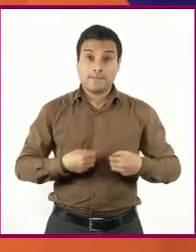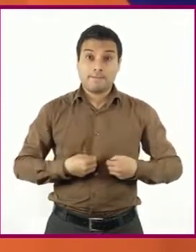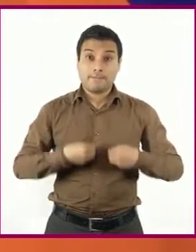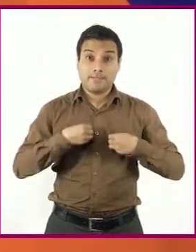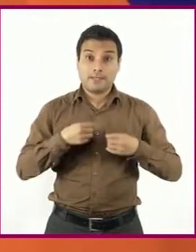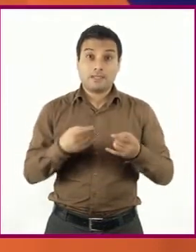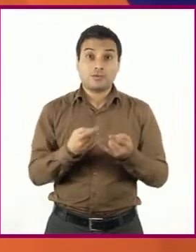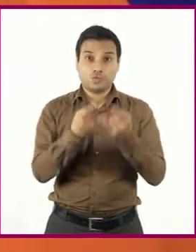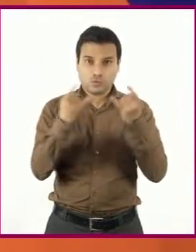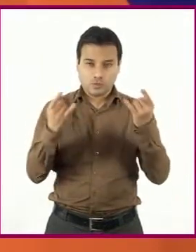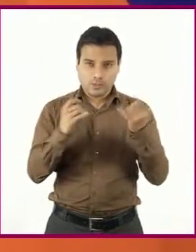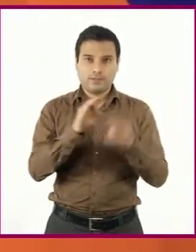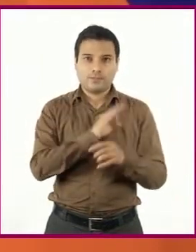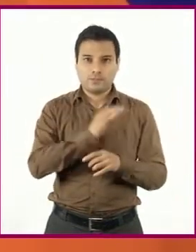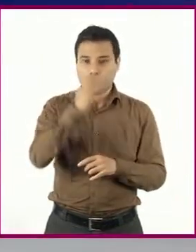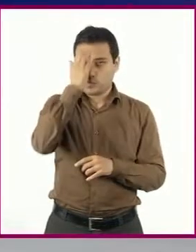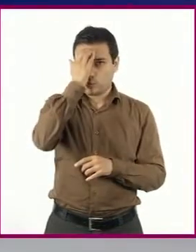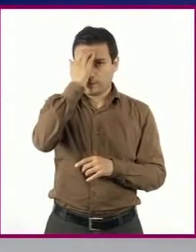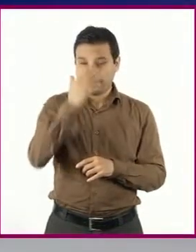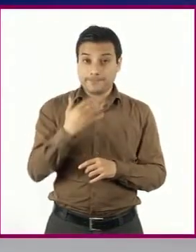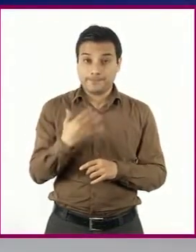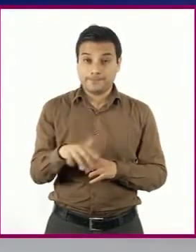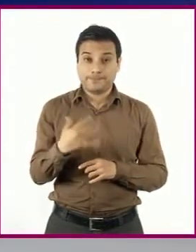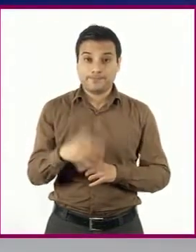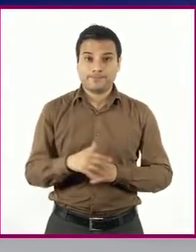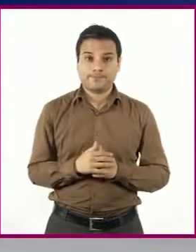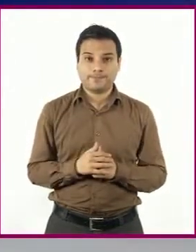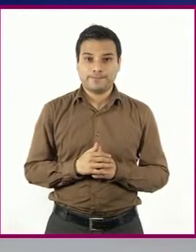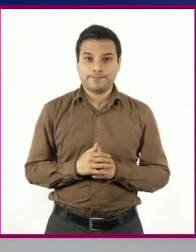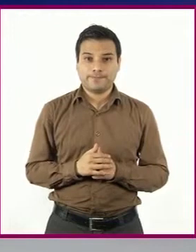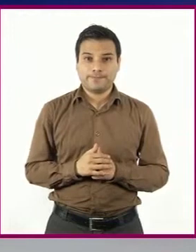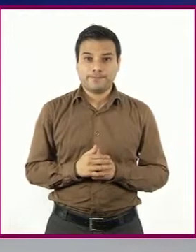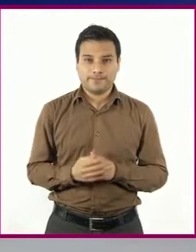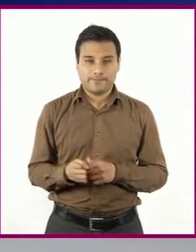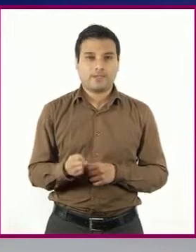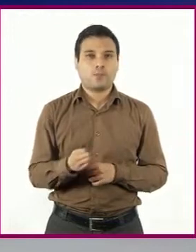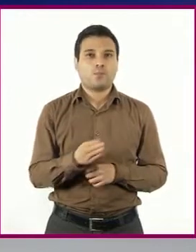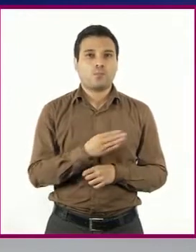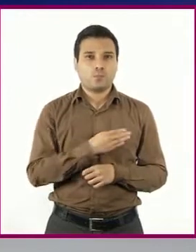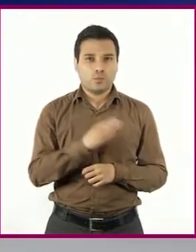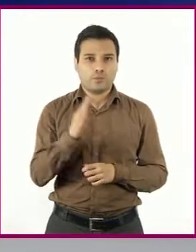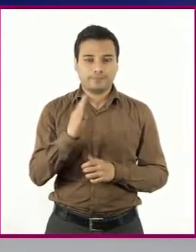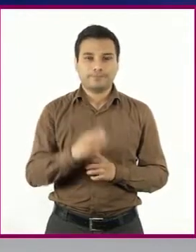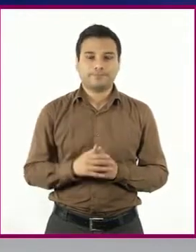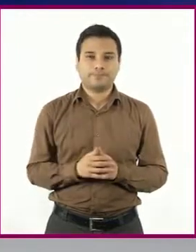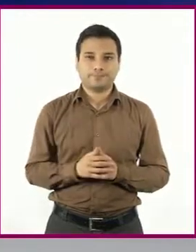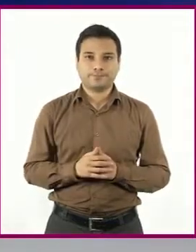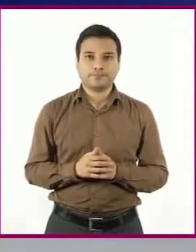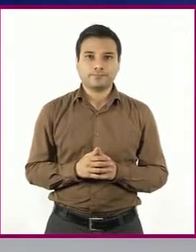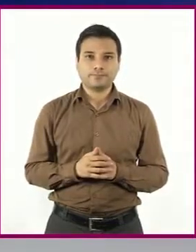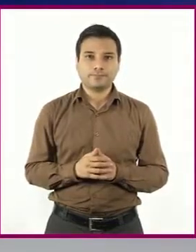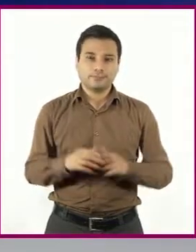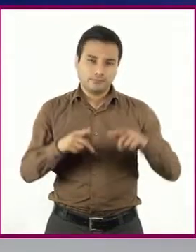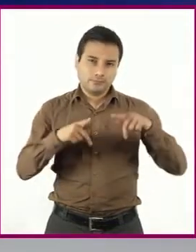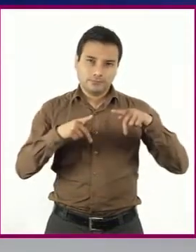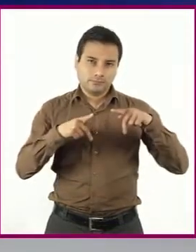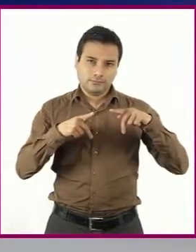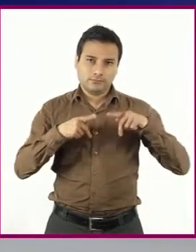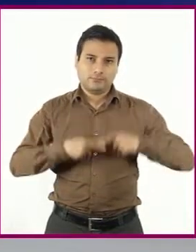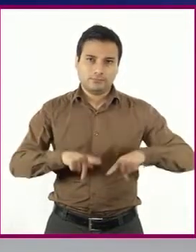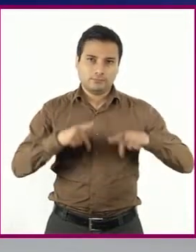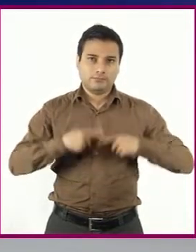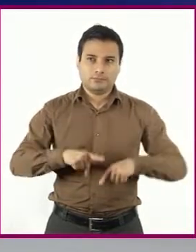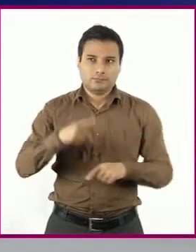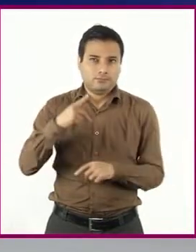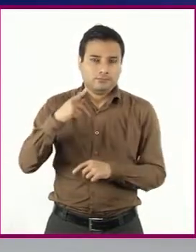que estoy siendo indiscreto. Bueno, en realidad son los mismos autores quienes ponen esta